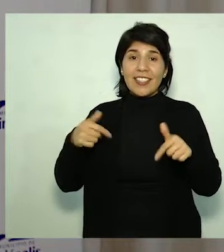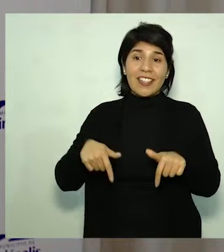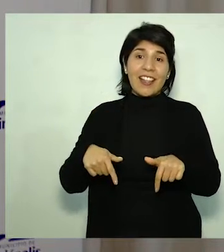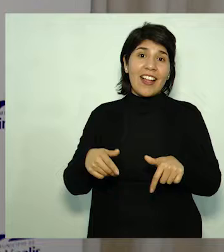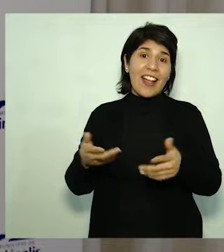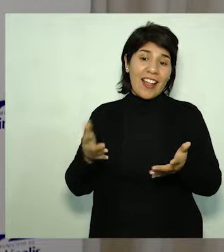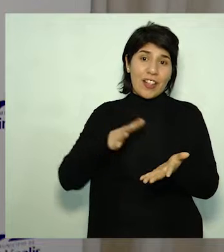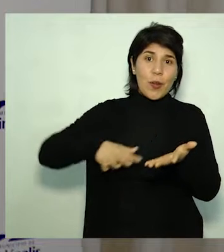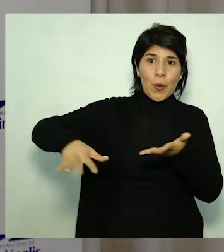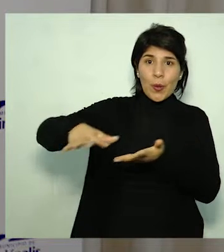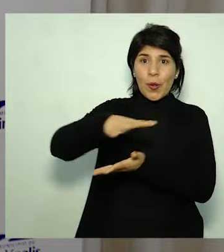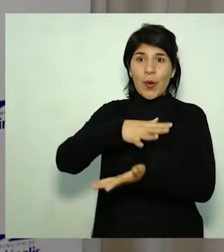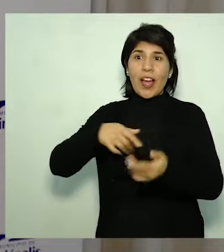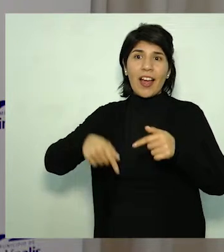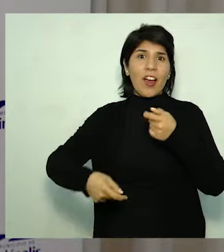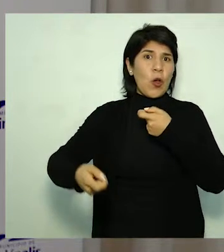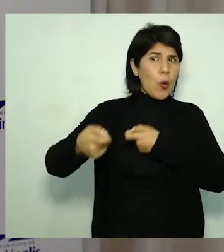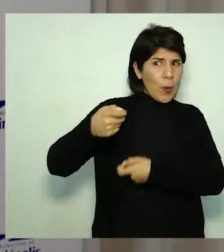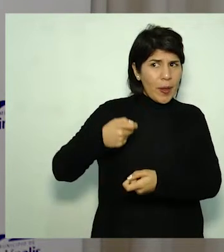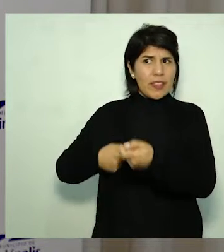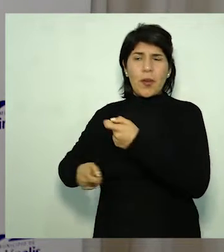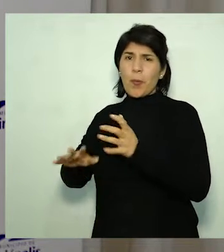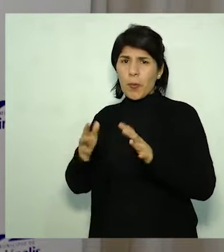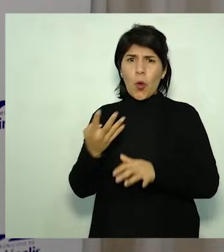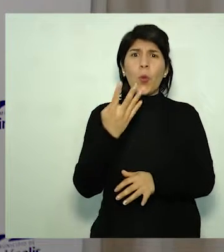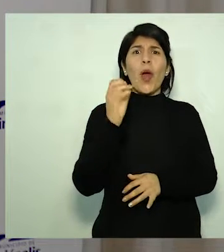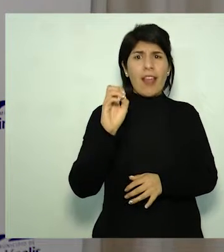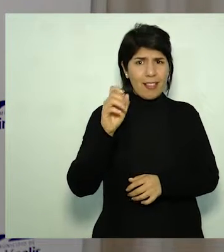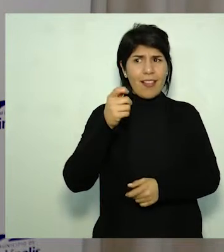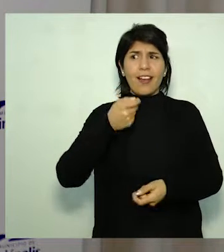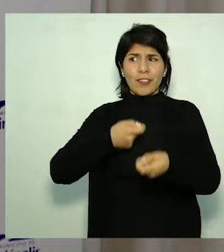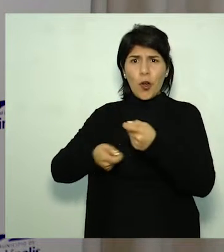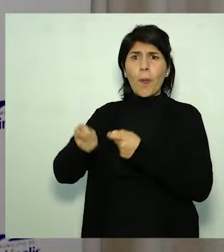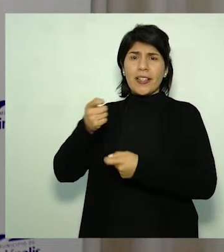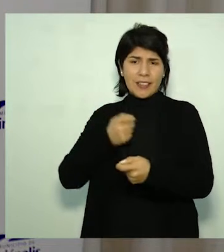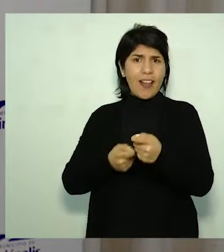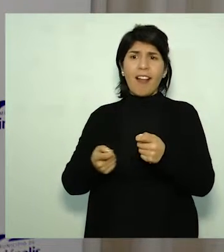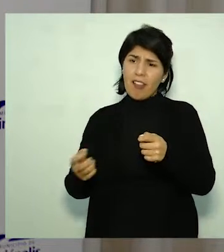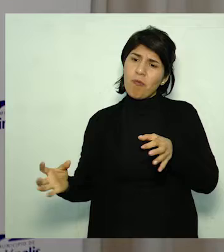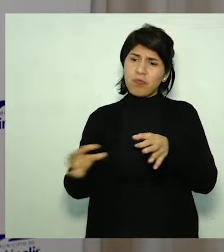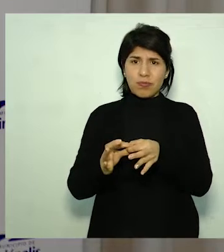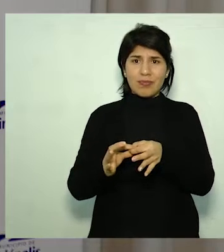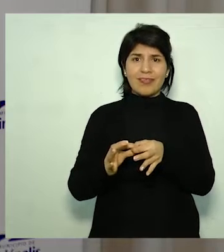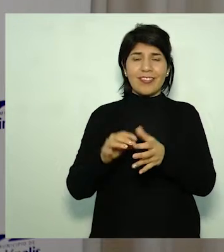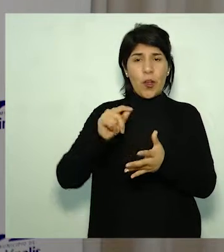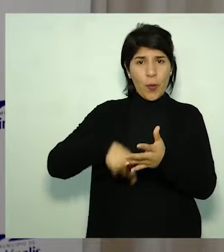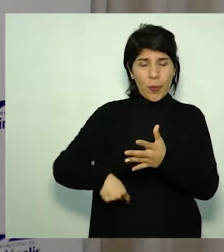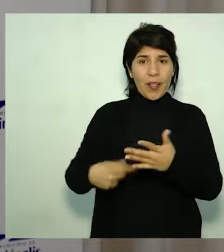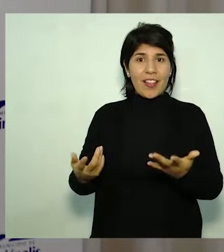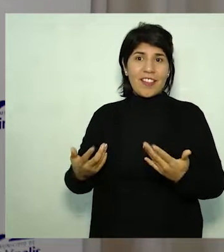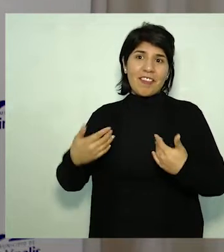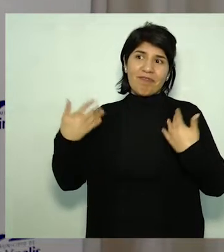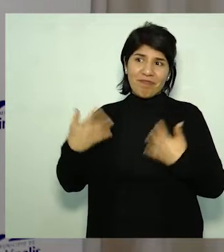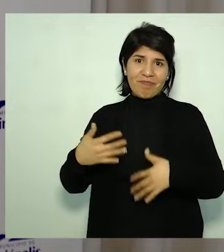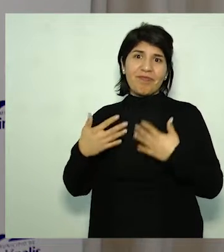por lo menos acá en nuestra zona, muchos comerciantes, más o menos unos 40, se adhieron a la tarjeta dorada,